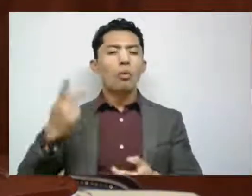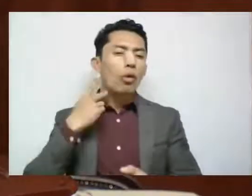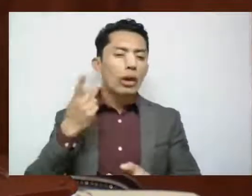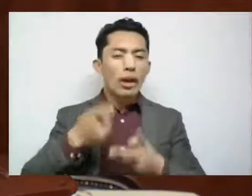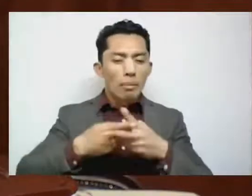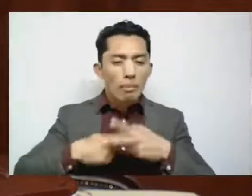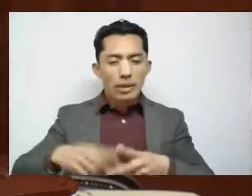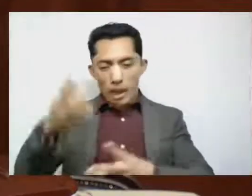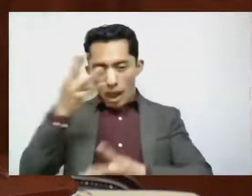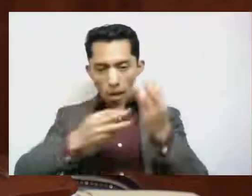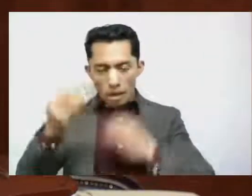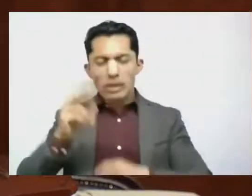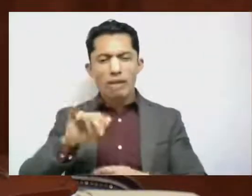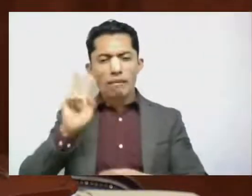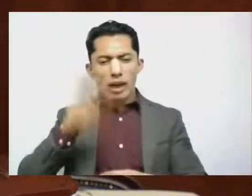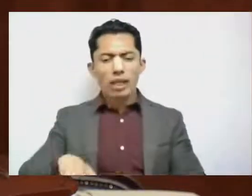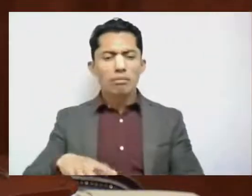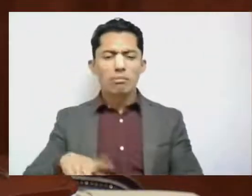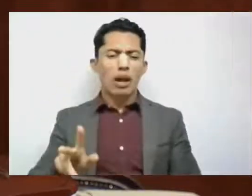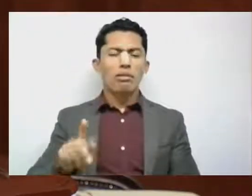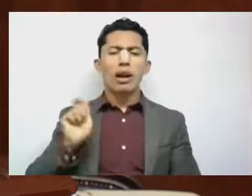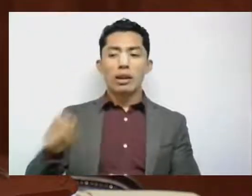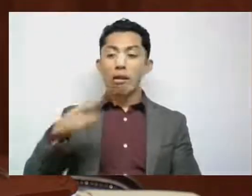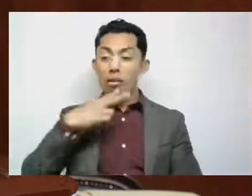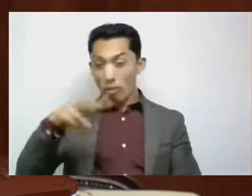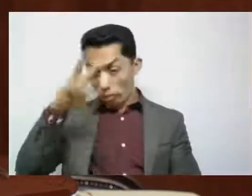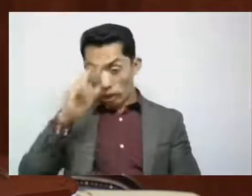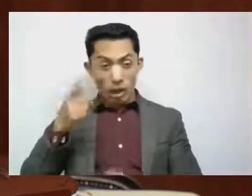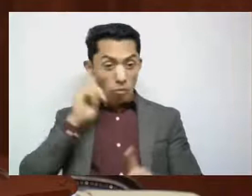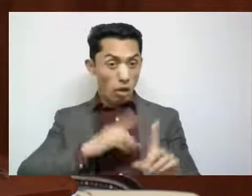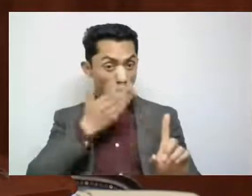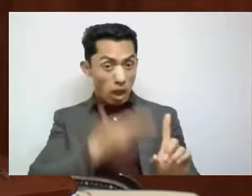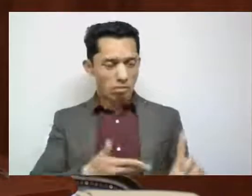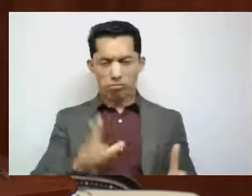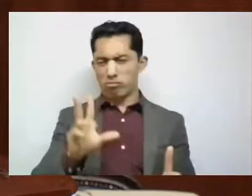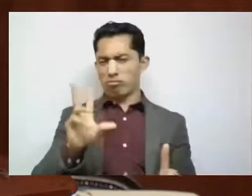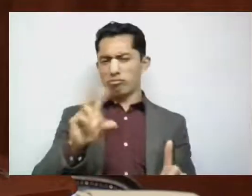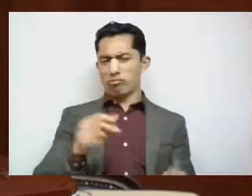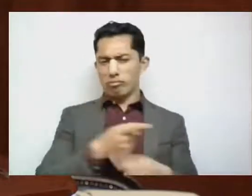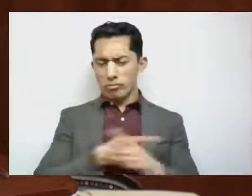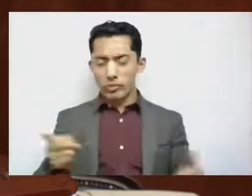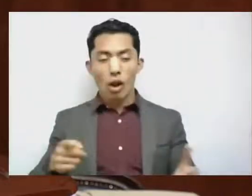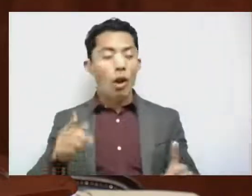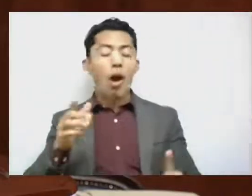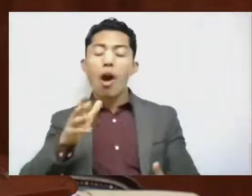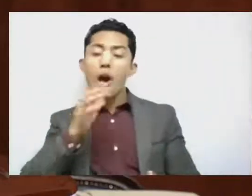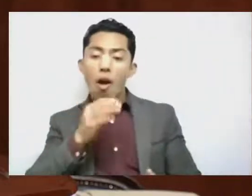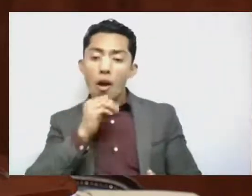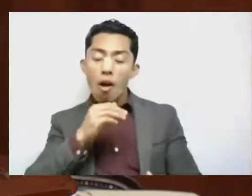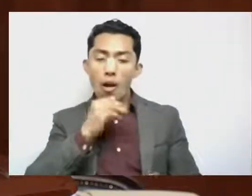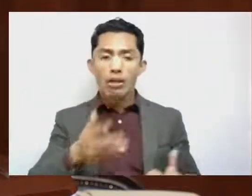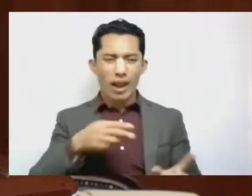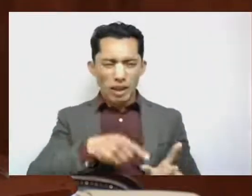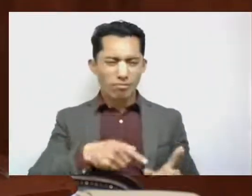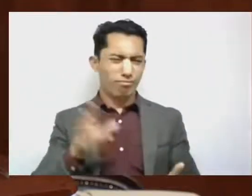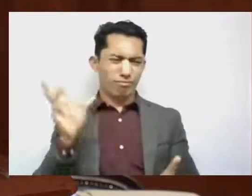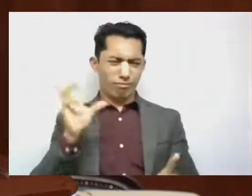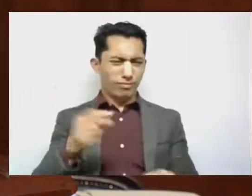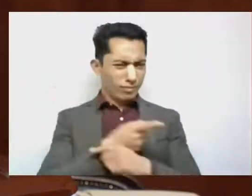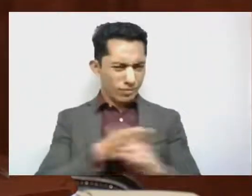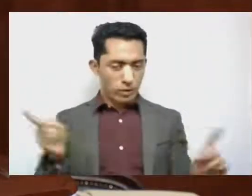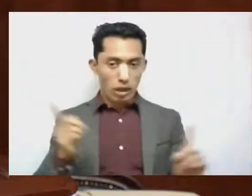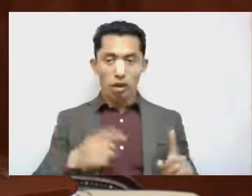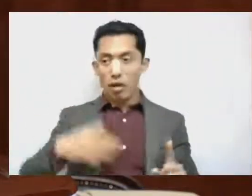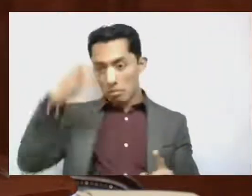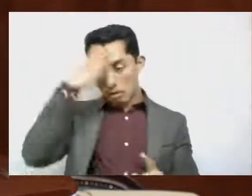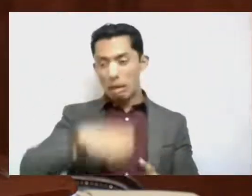efectivamente, pero no es ninguna ignorante, no es ninguna incapaz, no es ninguna inexperta